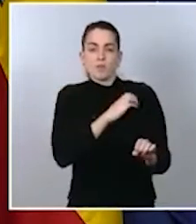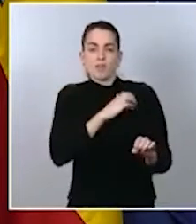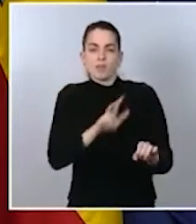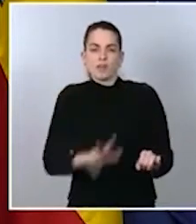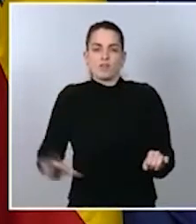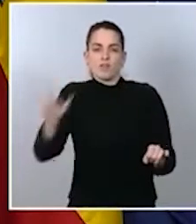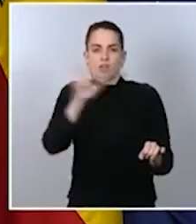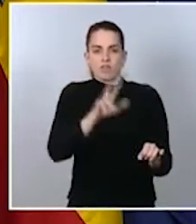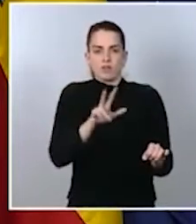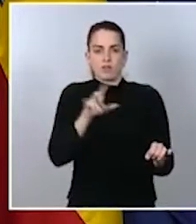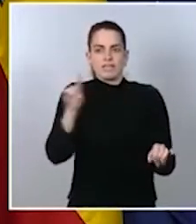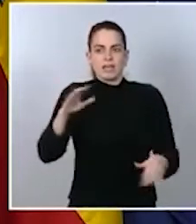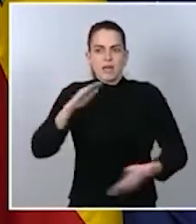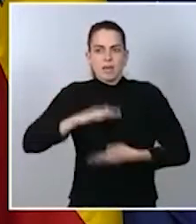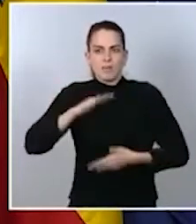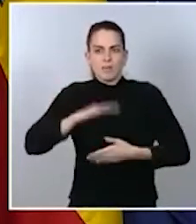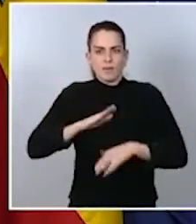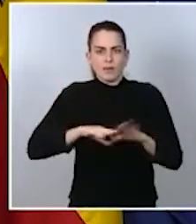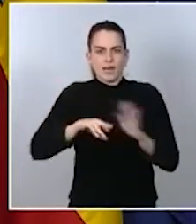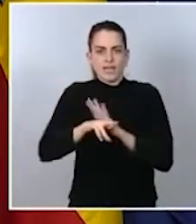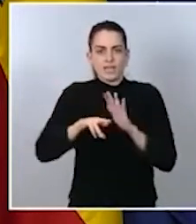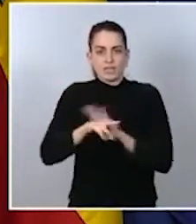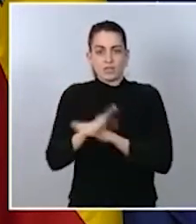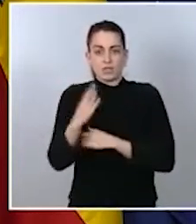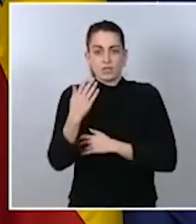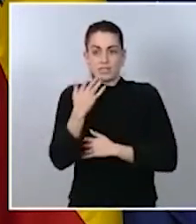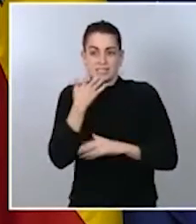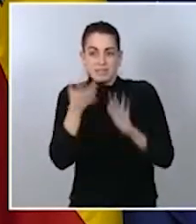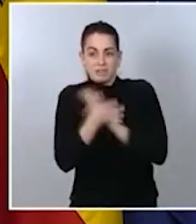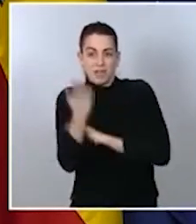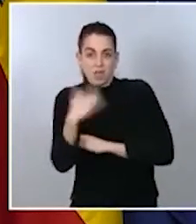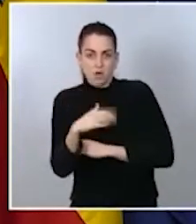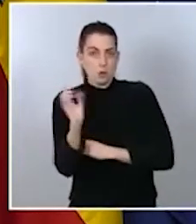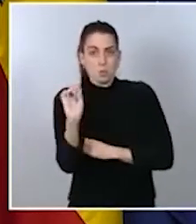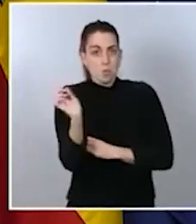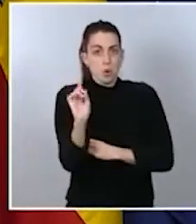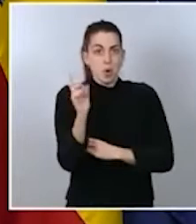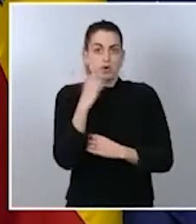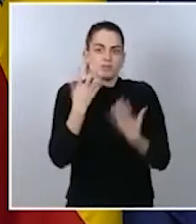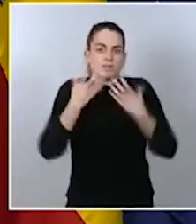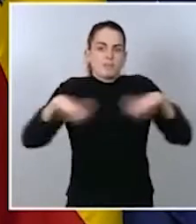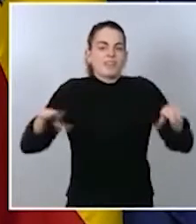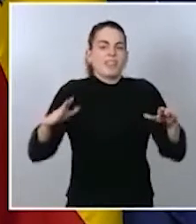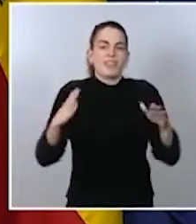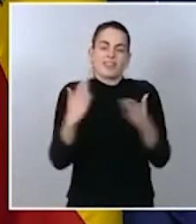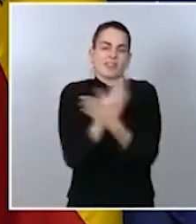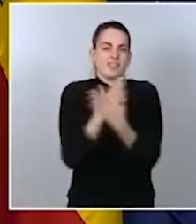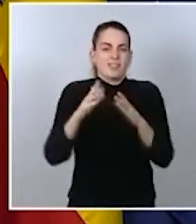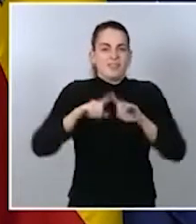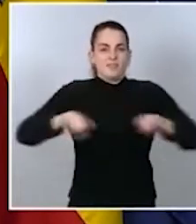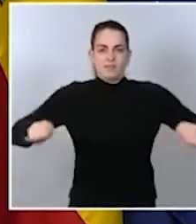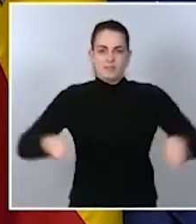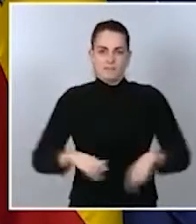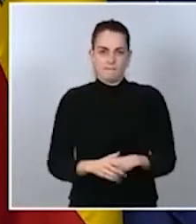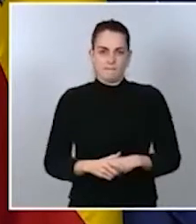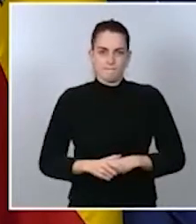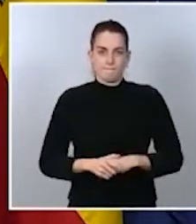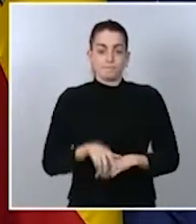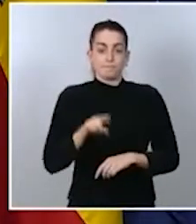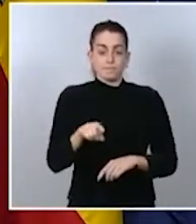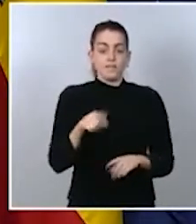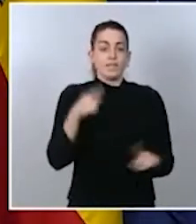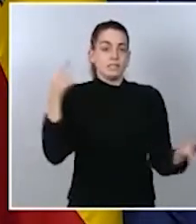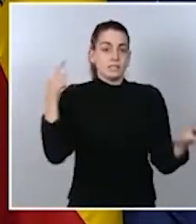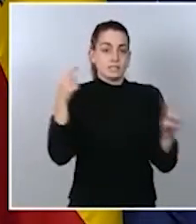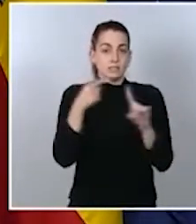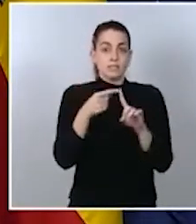capacidad de gestión. Son cuestiones distintas, diversas. En ese sentido, la UME, vuelvo a decir, y todo este